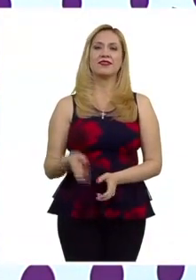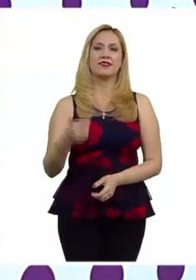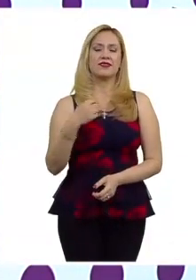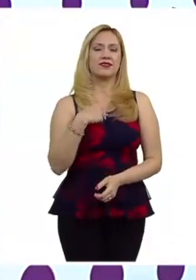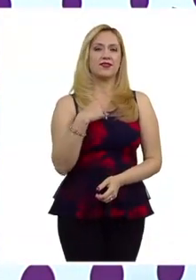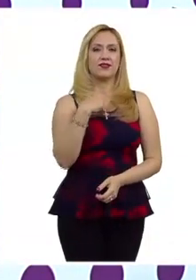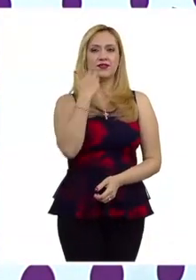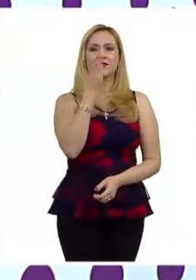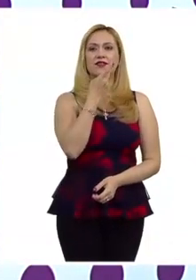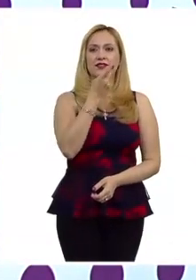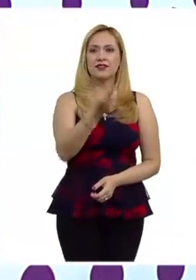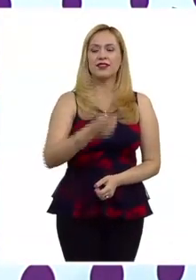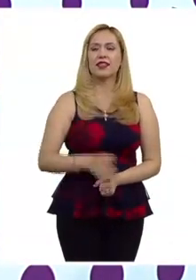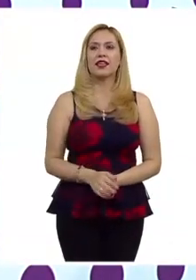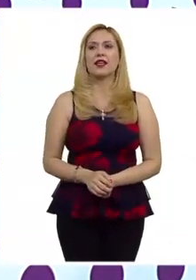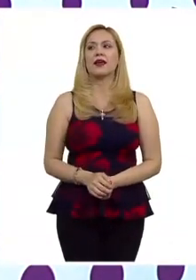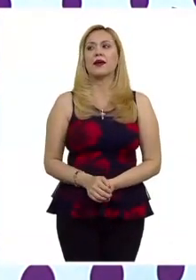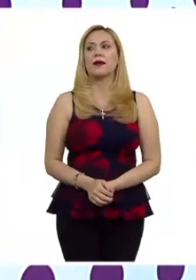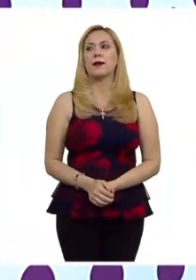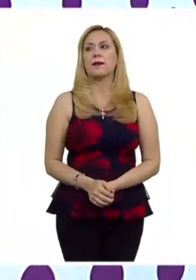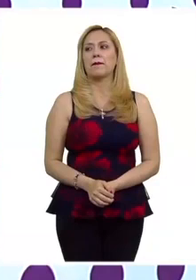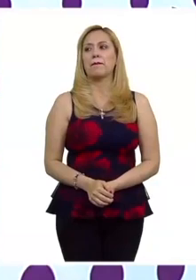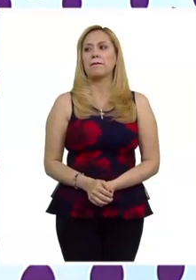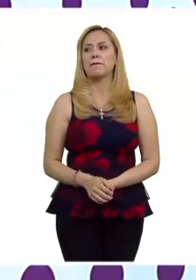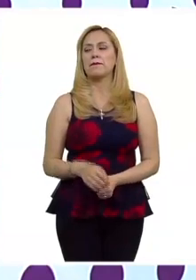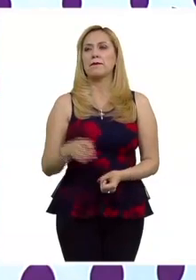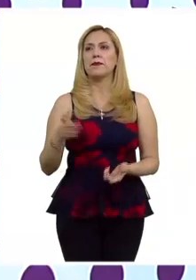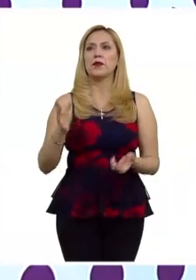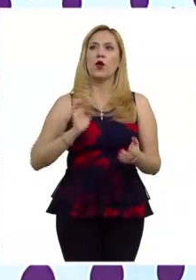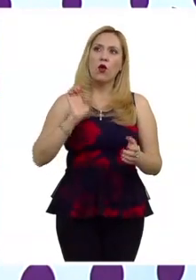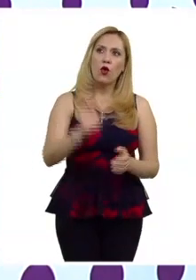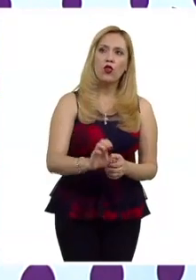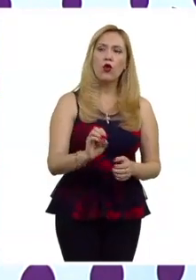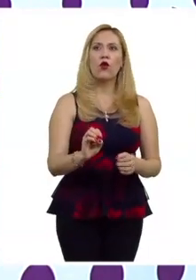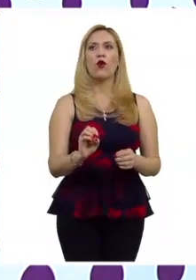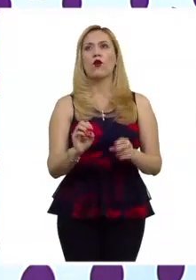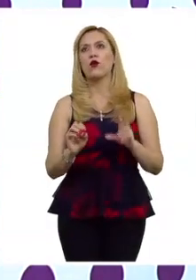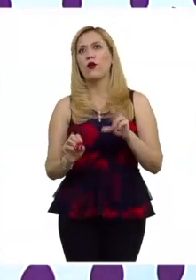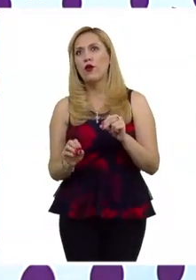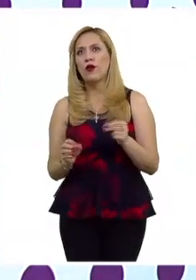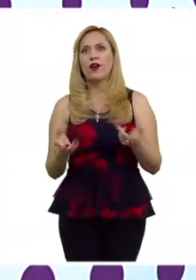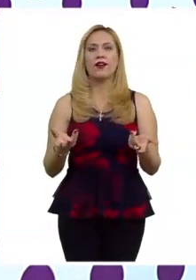decir que evidentemente el decir o sea si esto es discurso de odio no no implica